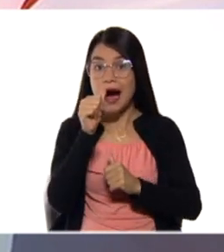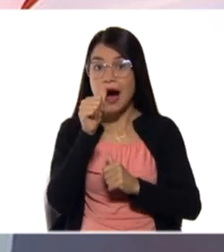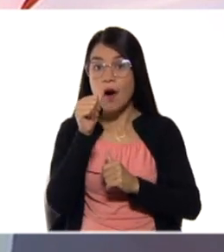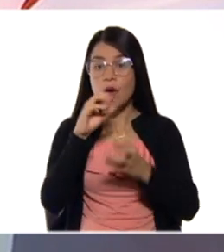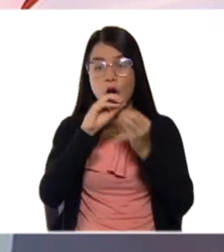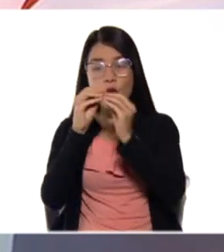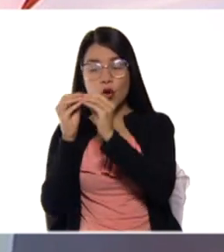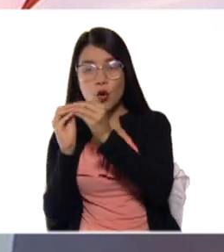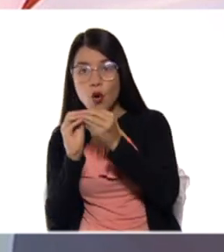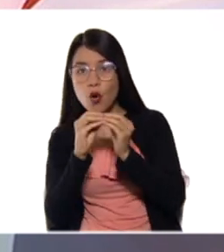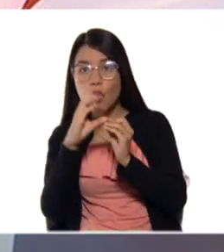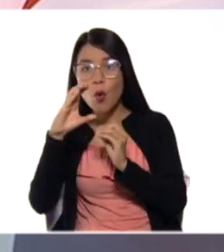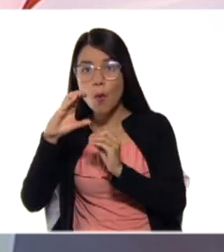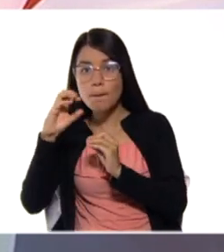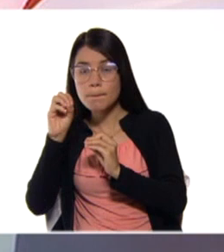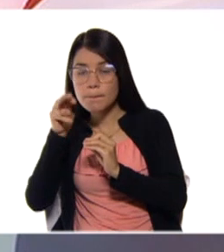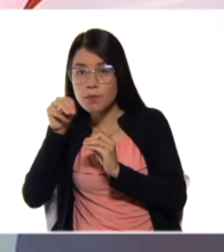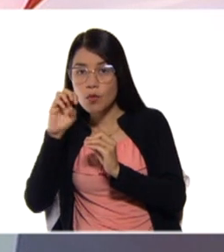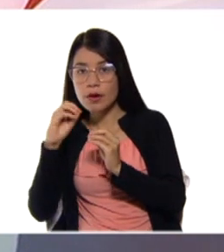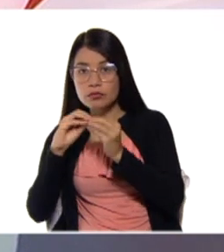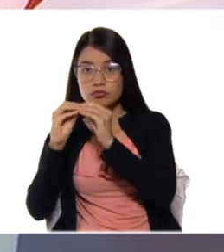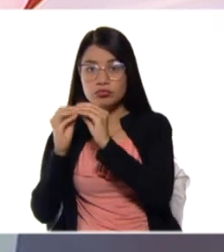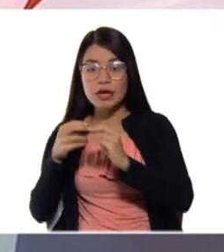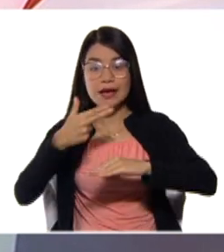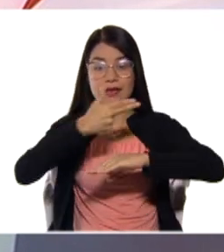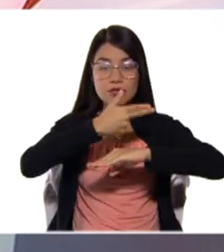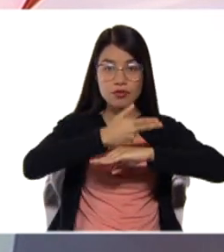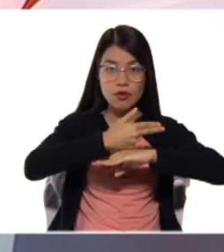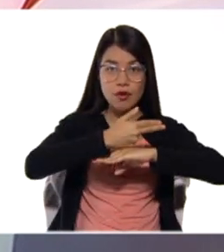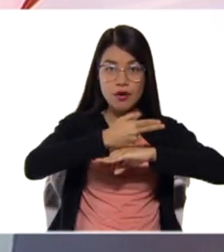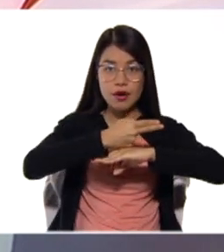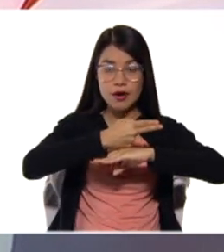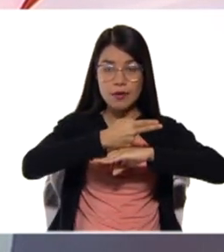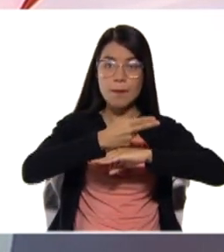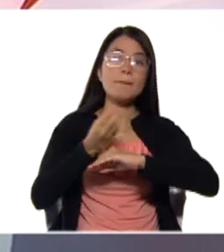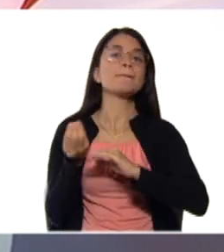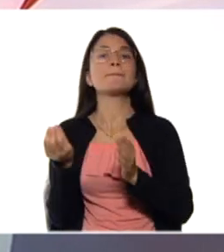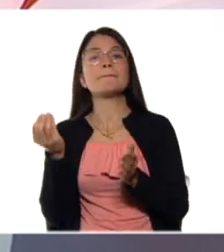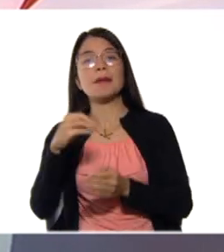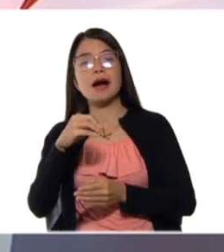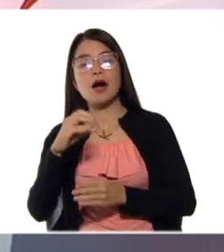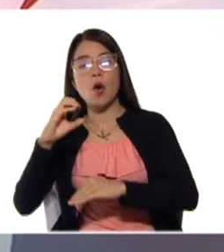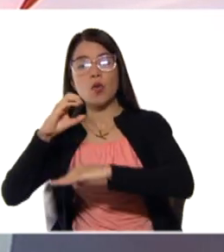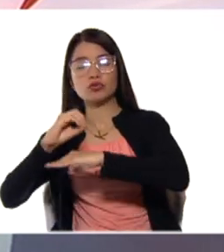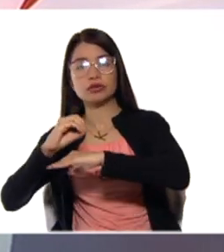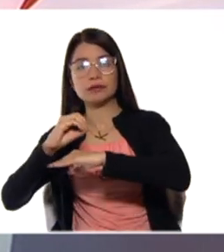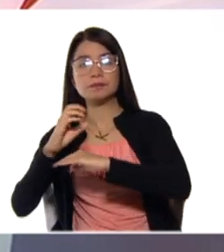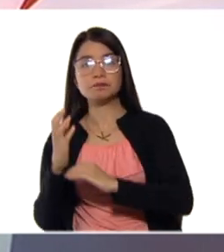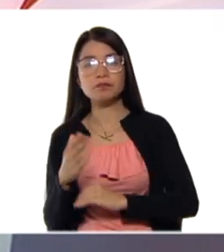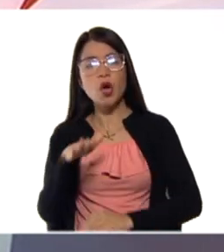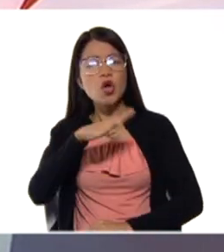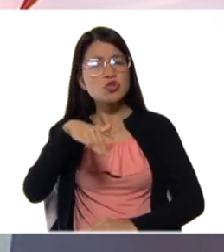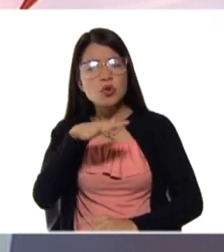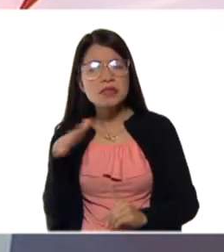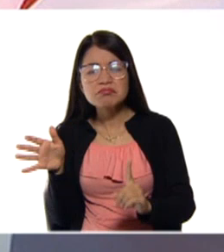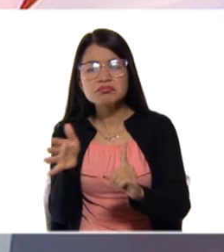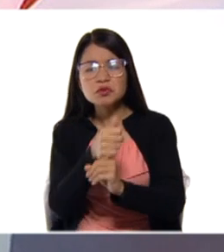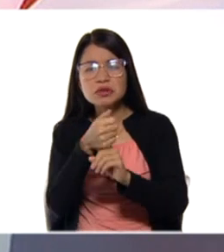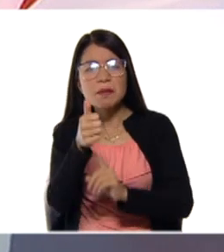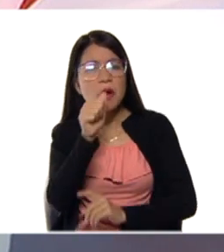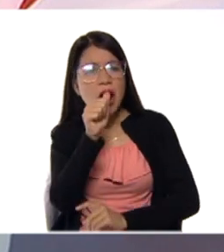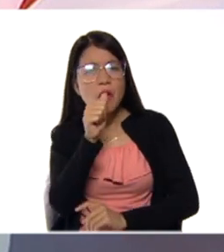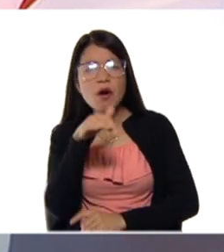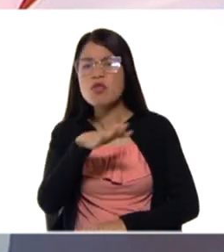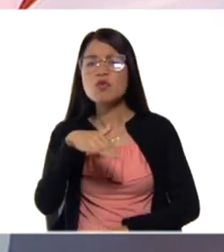por quién? Por hidrógeno y oxígeno. ¿Dónde podemos encontrar agua a nuestro alrededor? En la